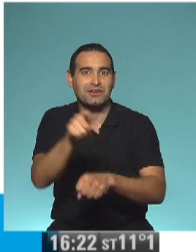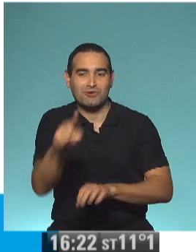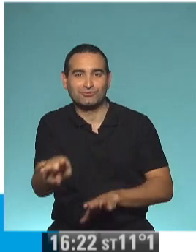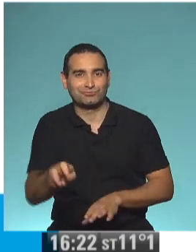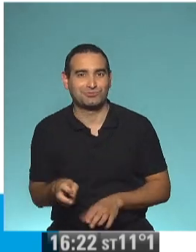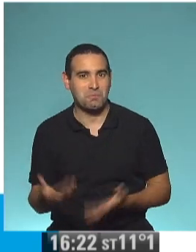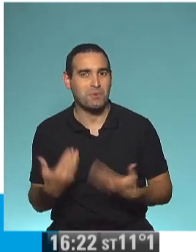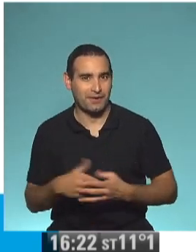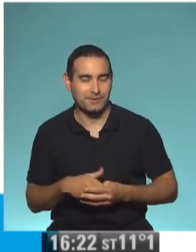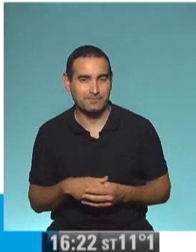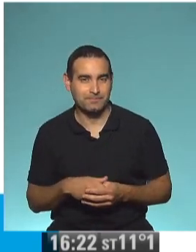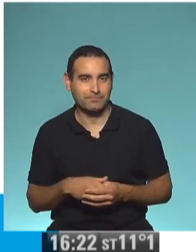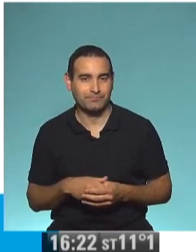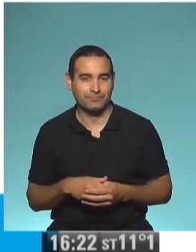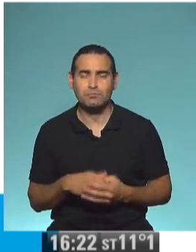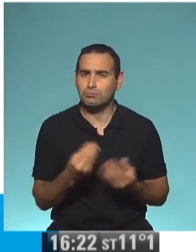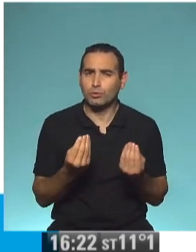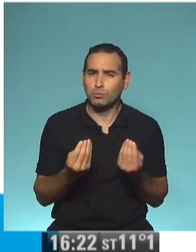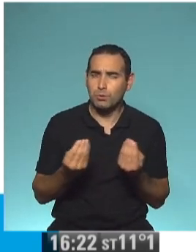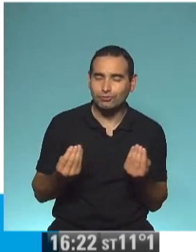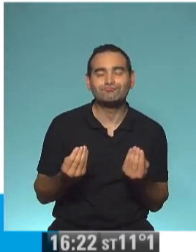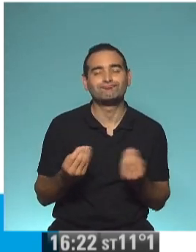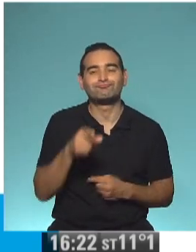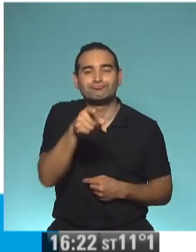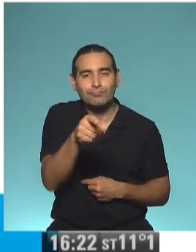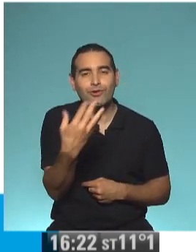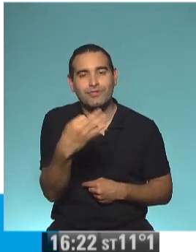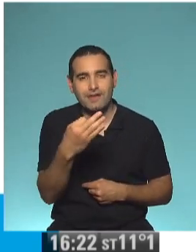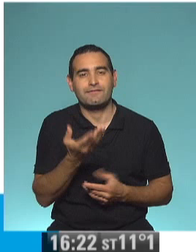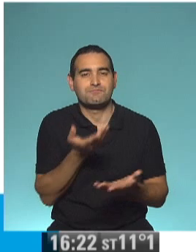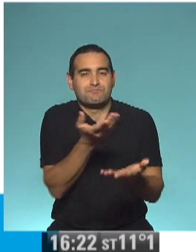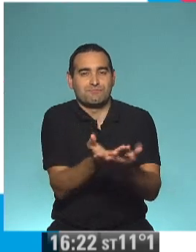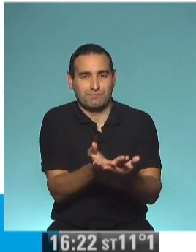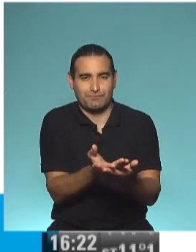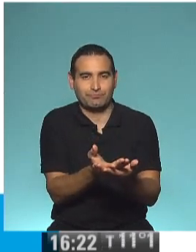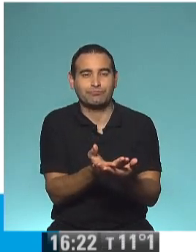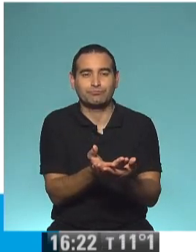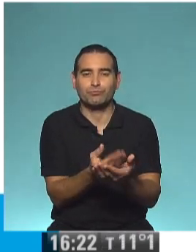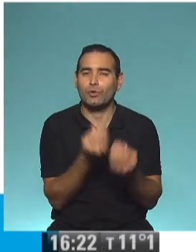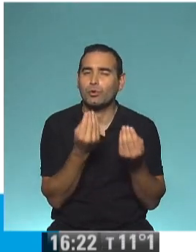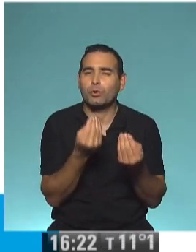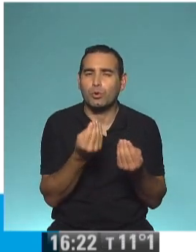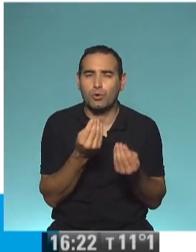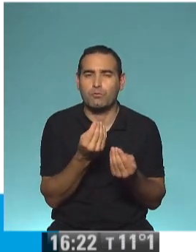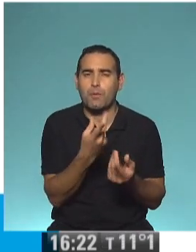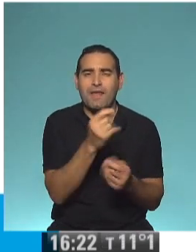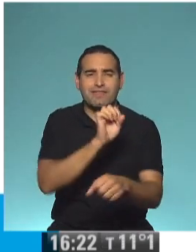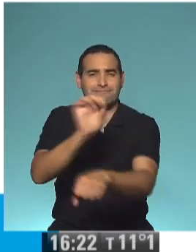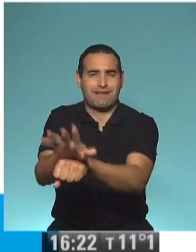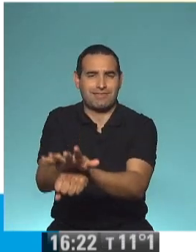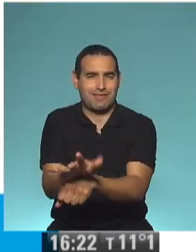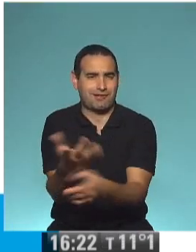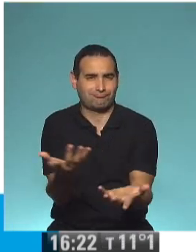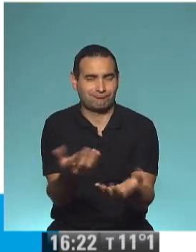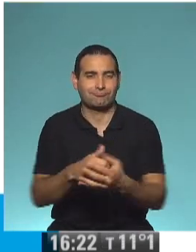extraer. Esto se hace generando una orden de extracción. ¿Cómo genero una orden de extracción?